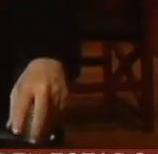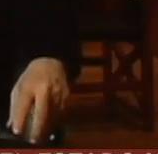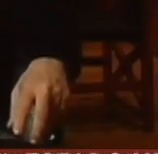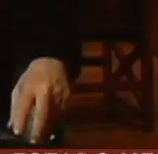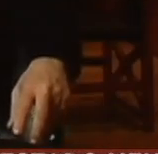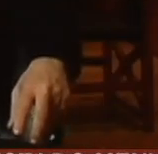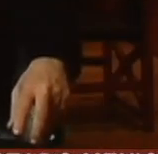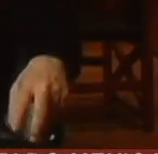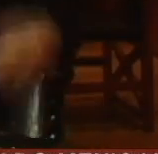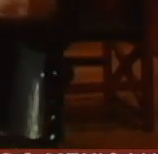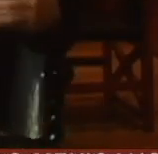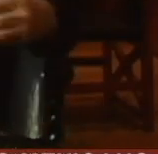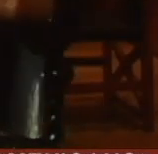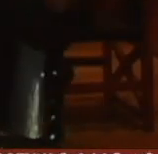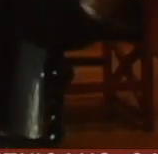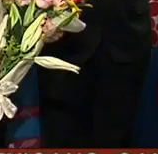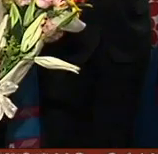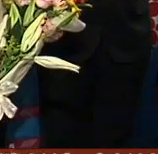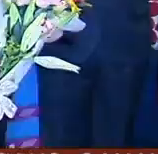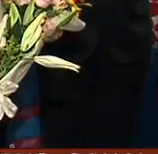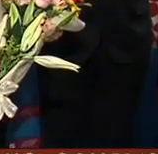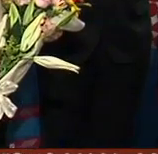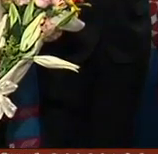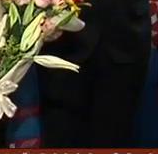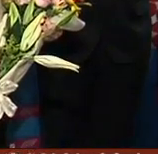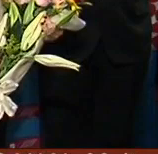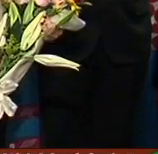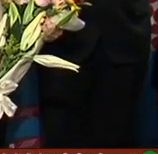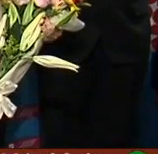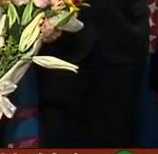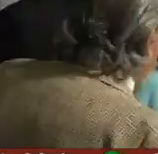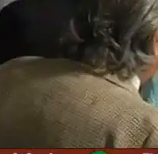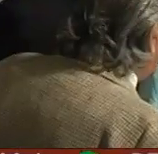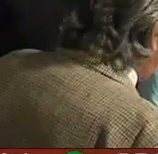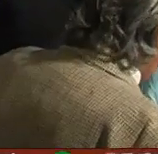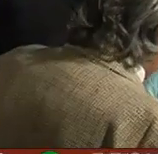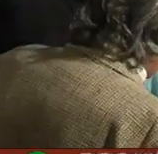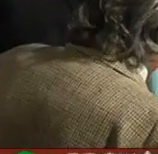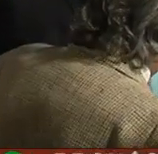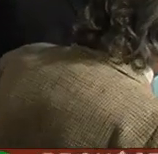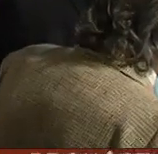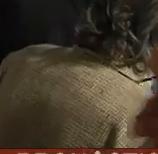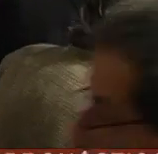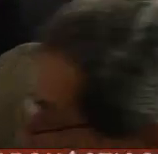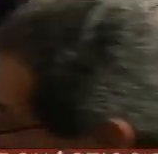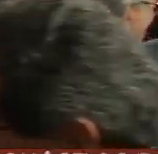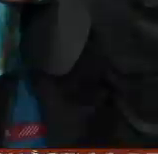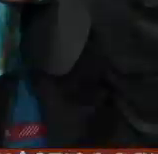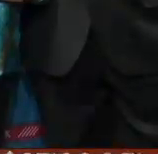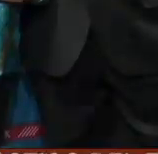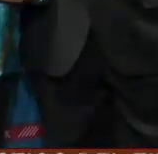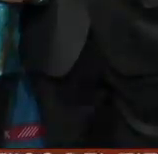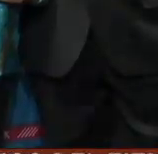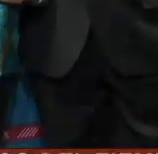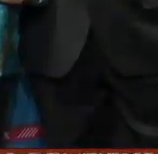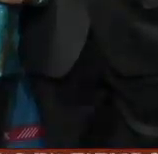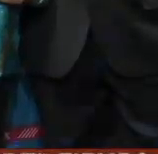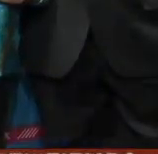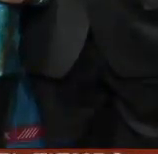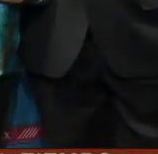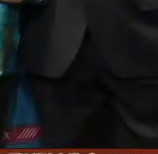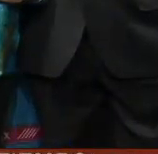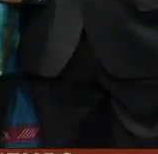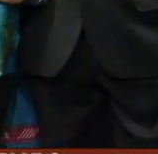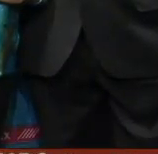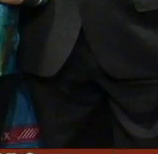fundador del Canal 22 durante su gestión de 1993 al 2000 la televisora se convirtió en una referencia de la